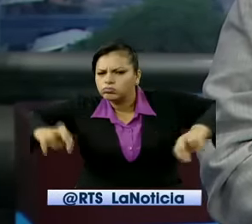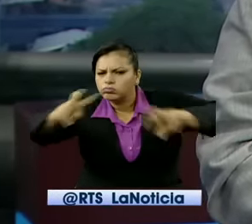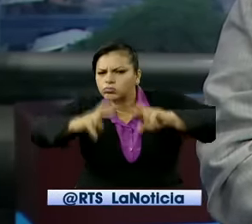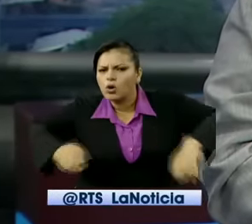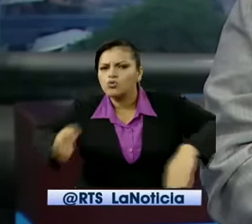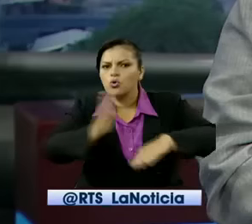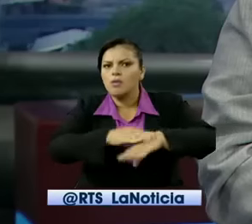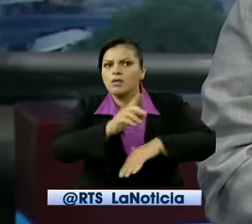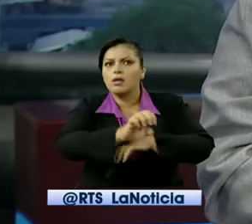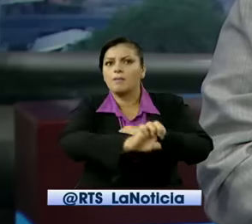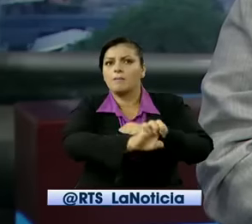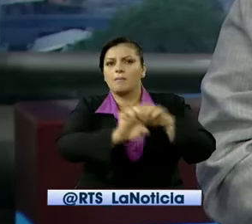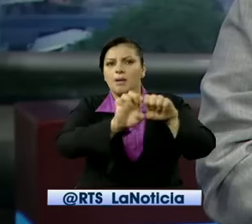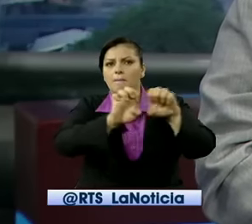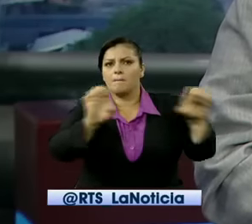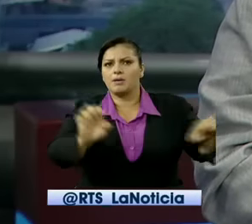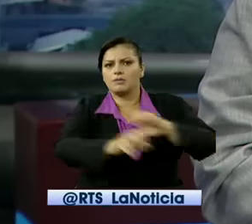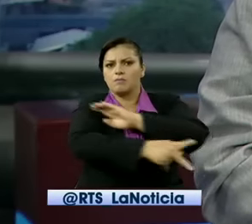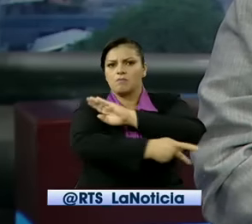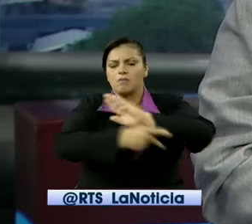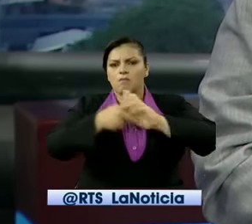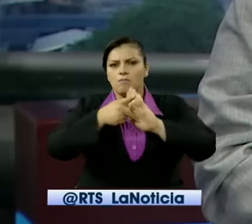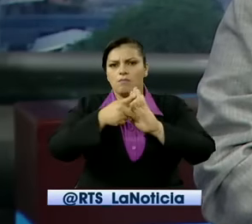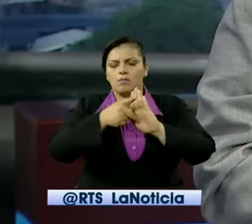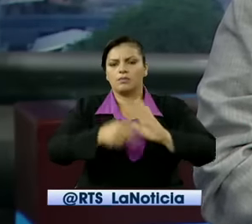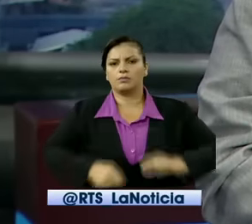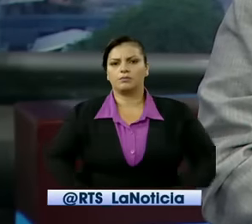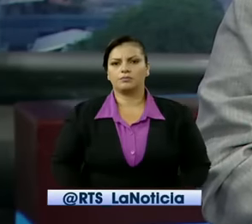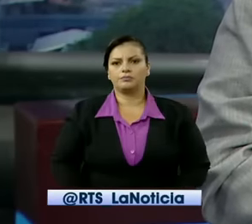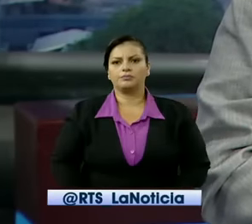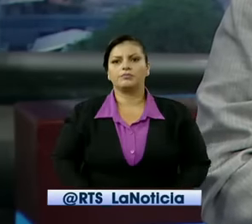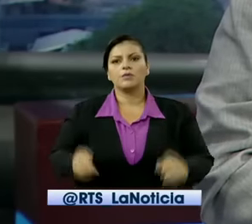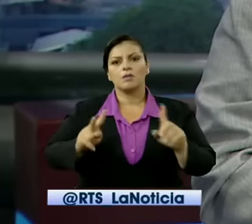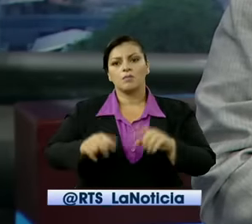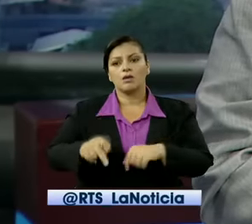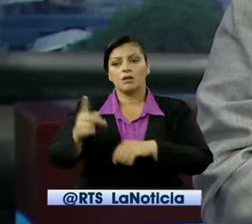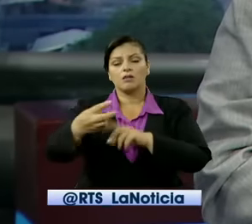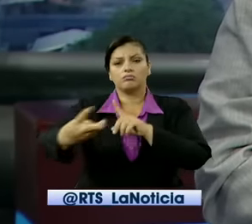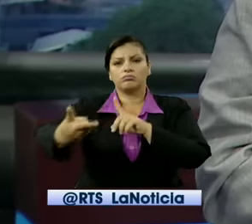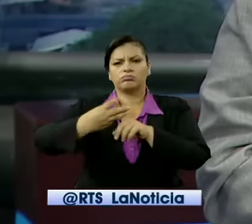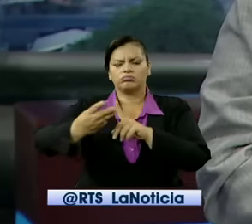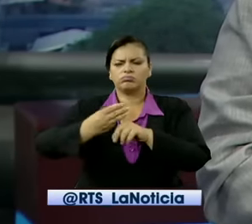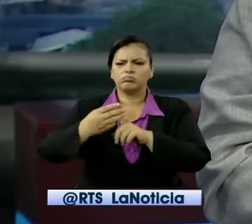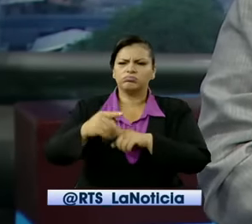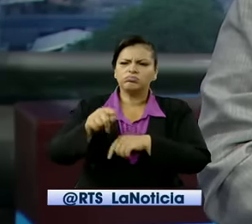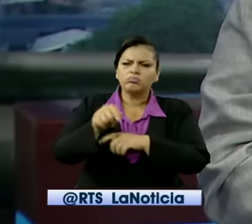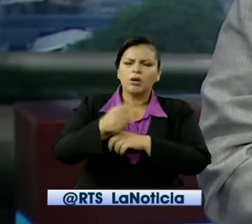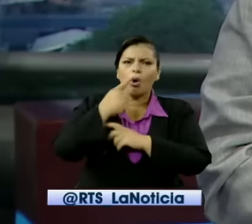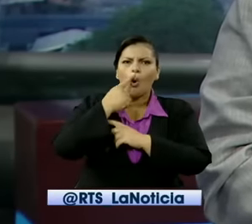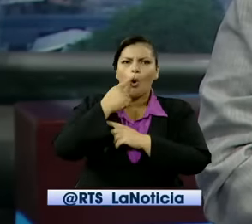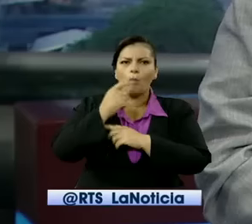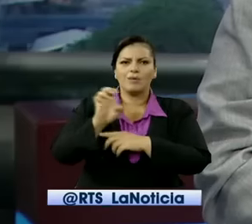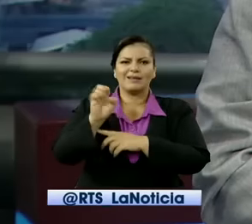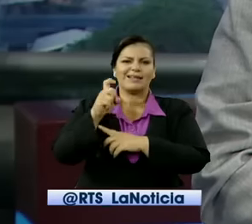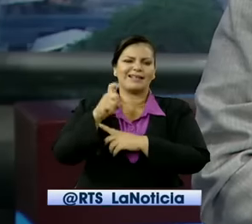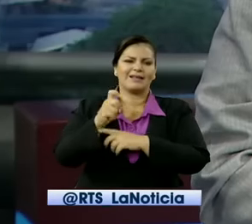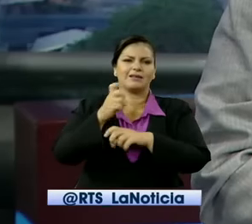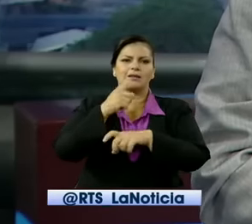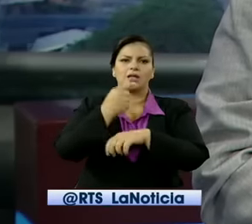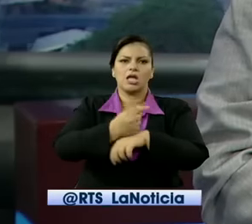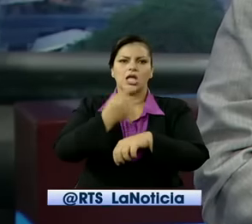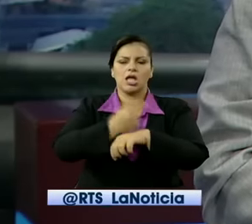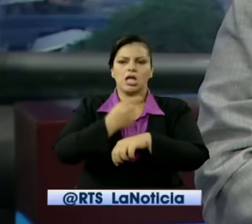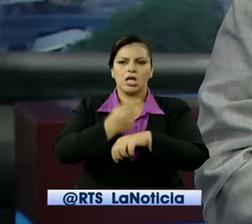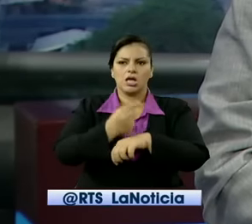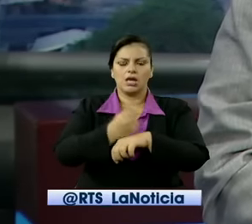al caso PetroEcuador. Además, se refirió a los videos del exgerente de la estatal petrolera, Carlos P., divulgados en